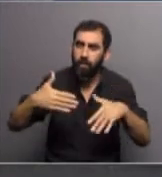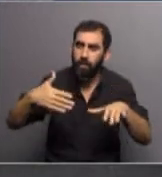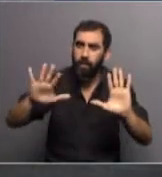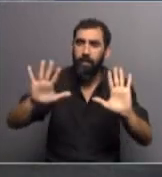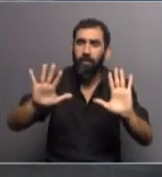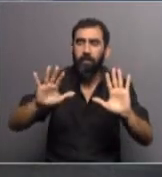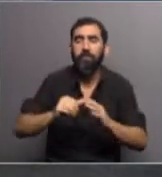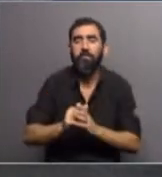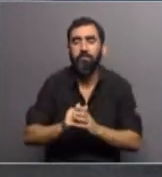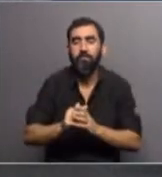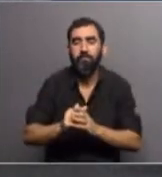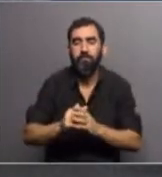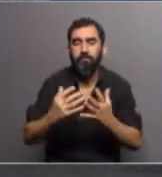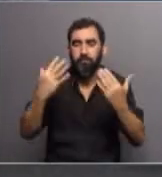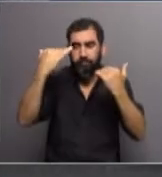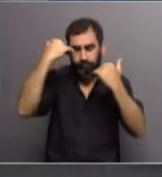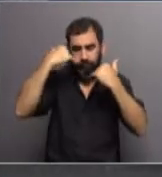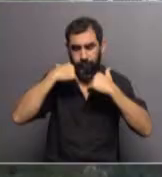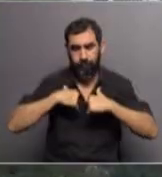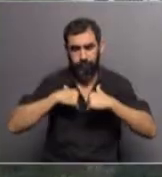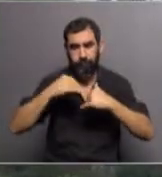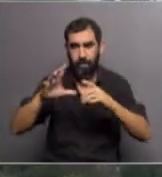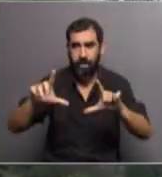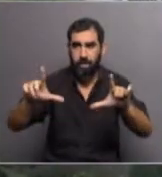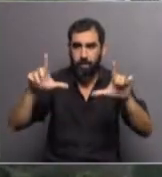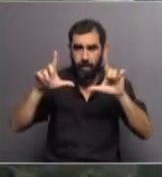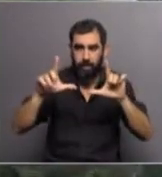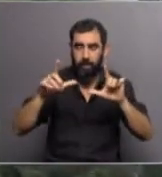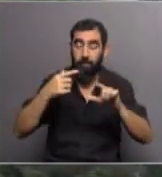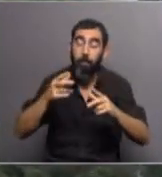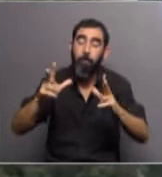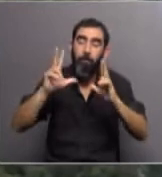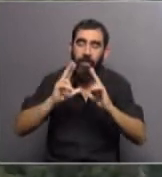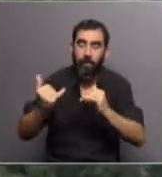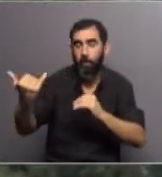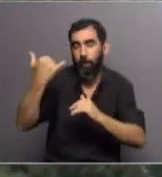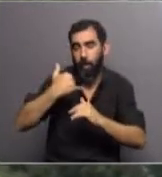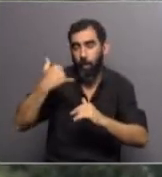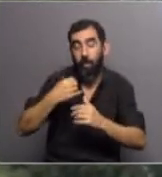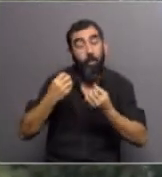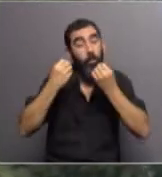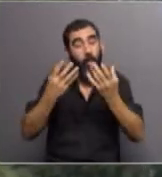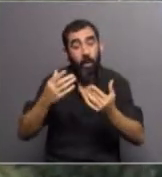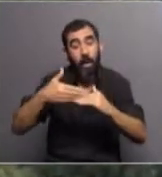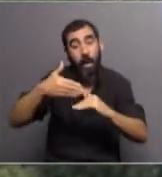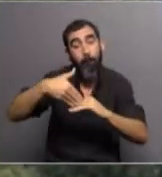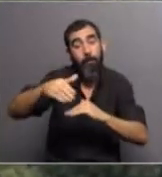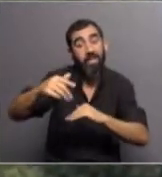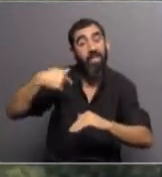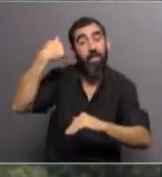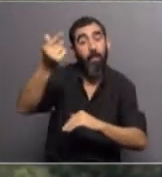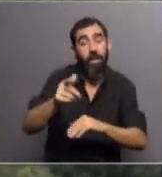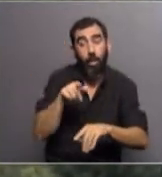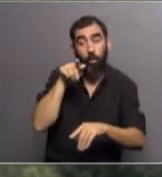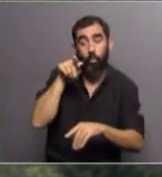espíritu, que penetre toda esa imagen, me decía él, porque desde mañana vas a